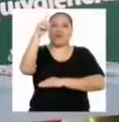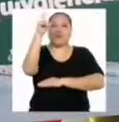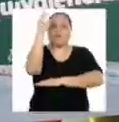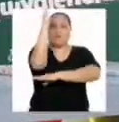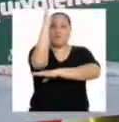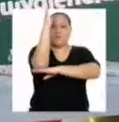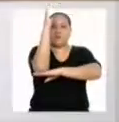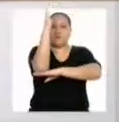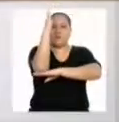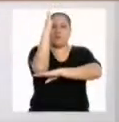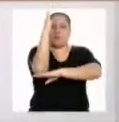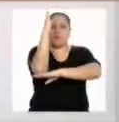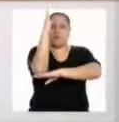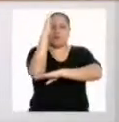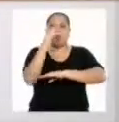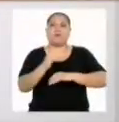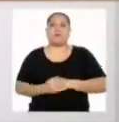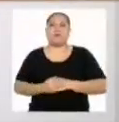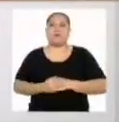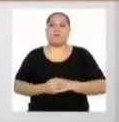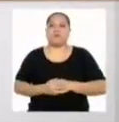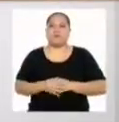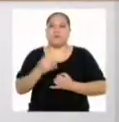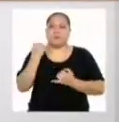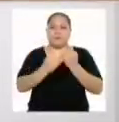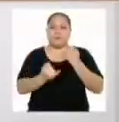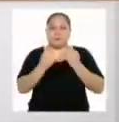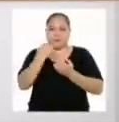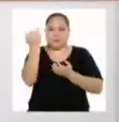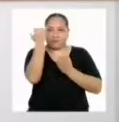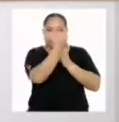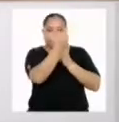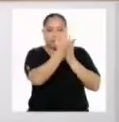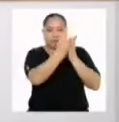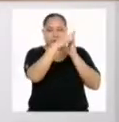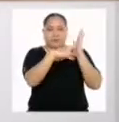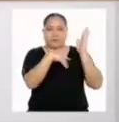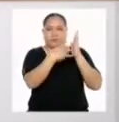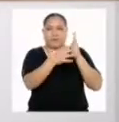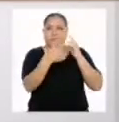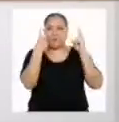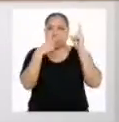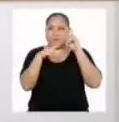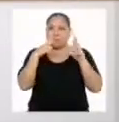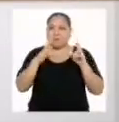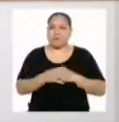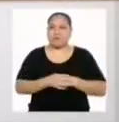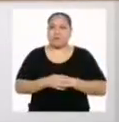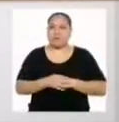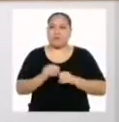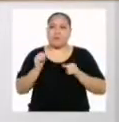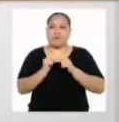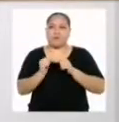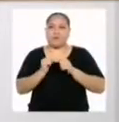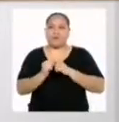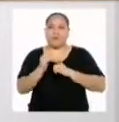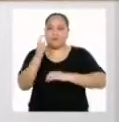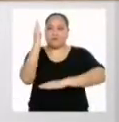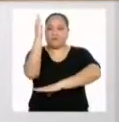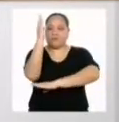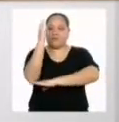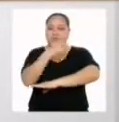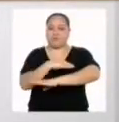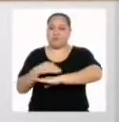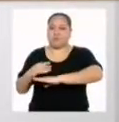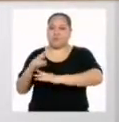el vertical. En la última gráfica, podemos observar que las magnitudes asignadas a cada eje del